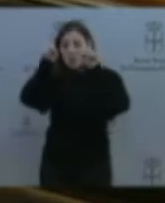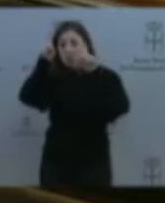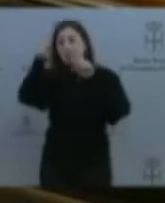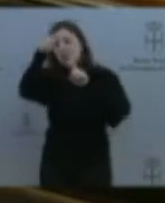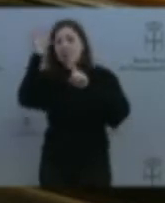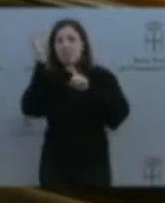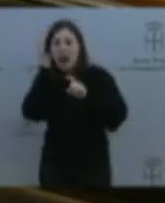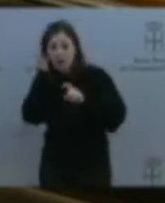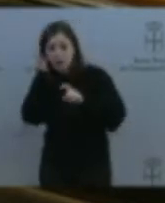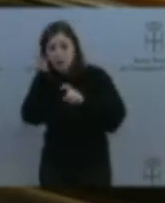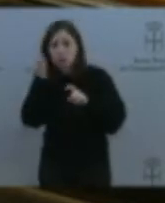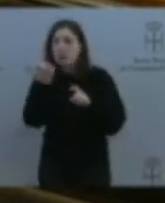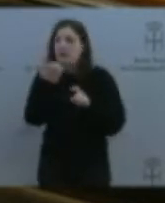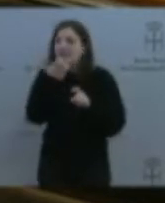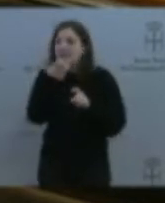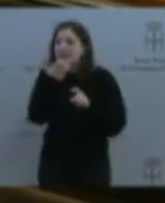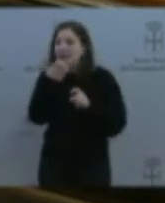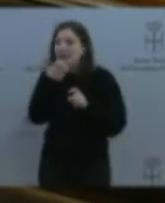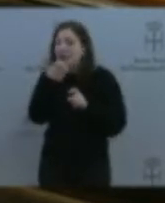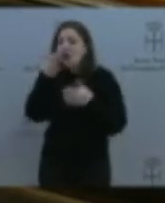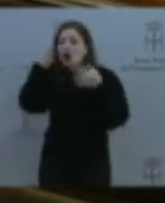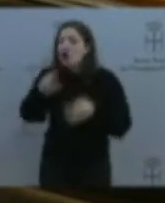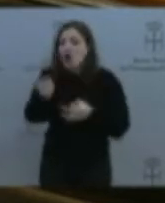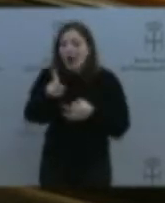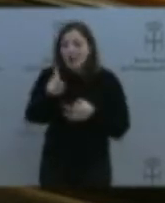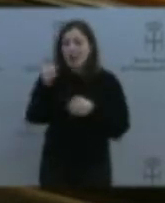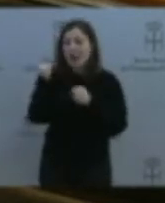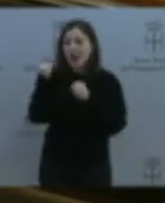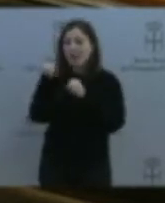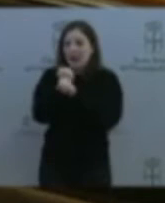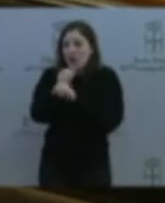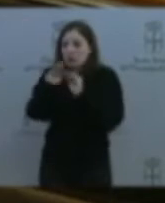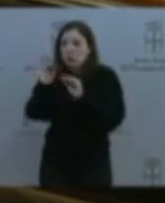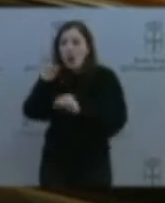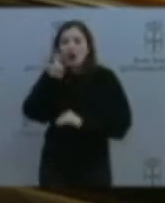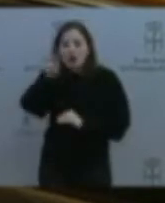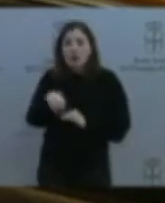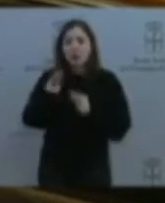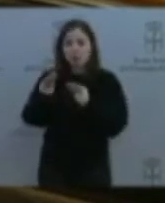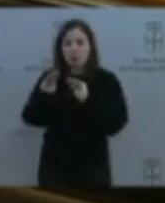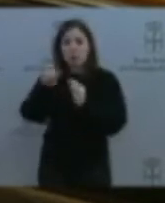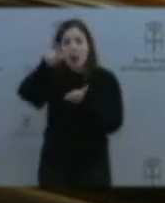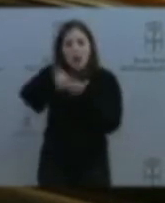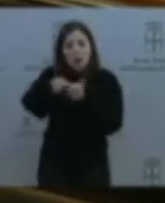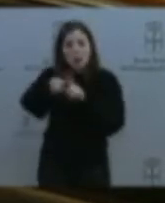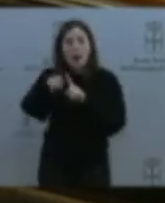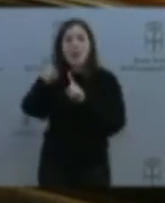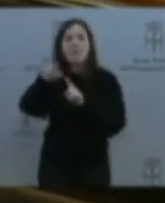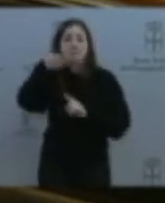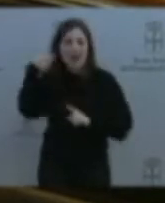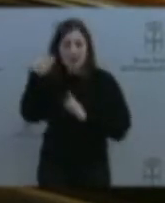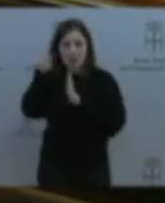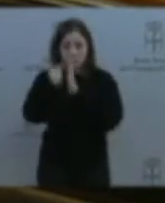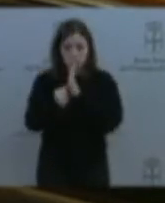que garantice la sovaloración y el so reconocimiento como méritos. Lle es inexplicable que la